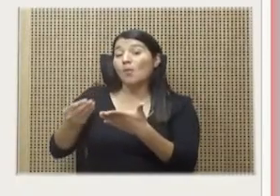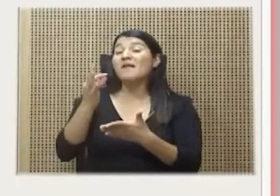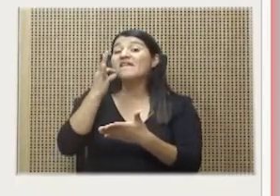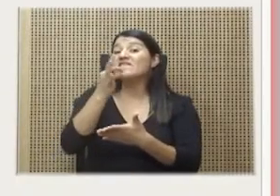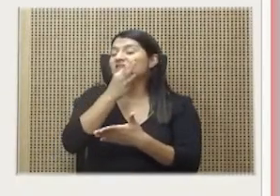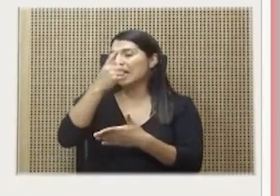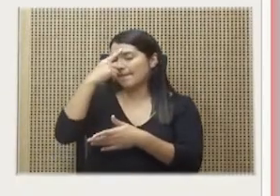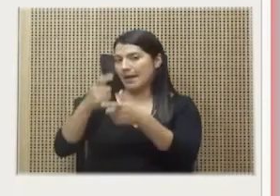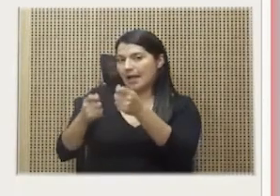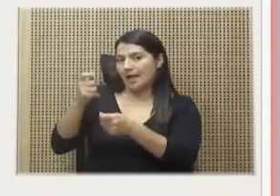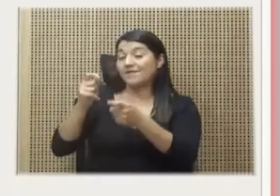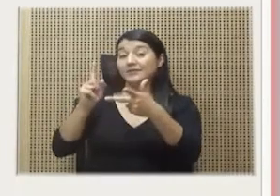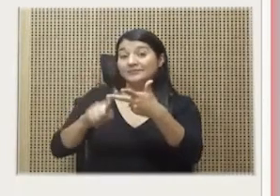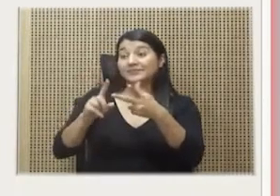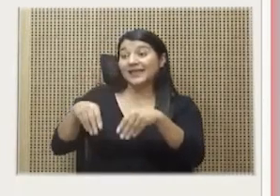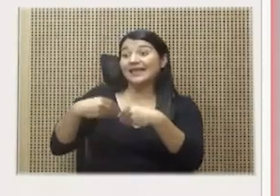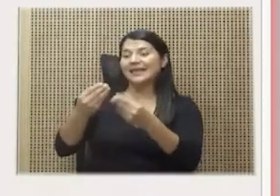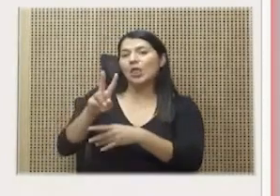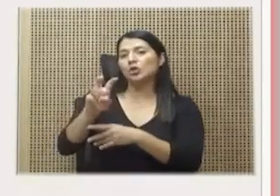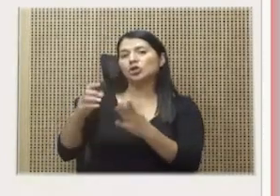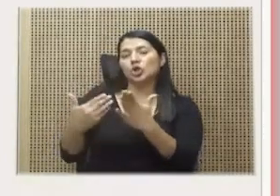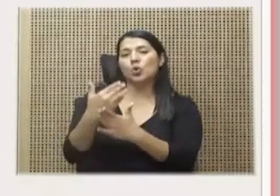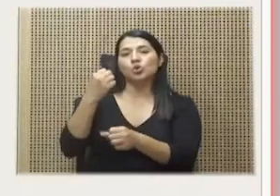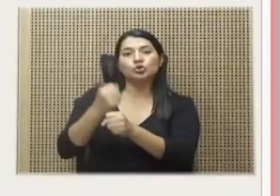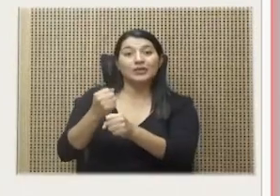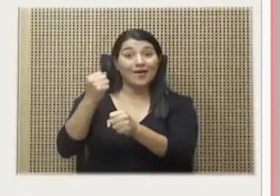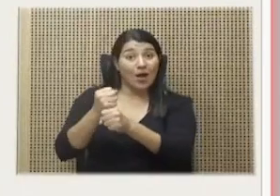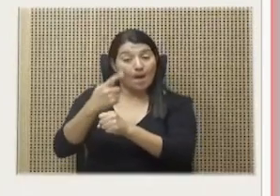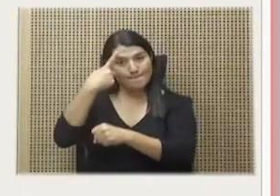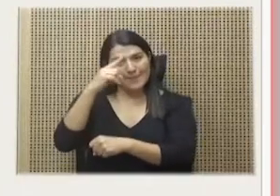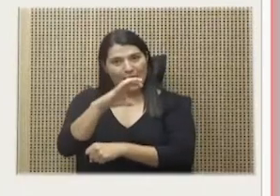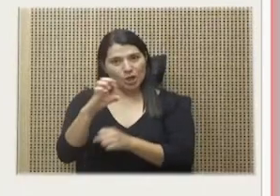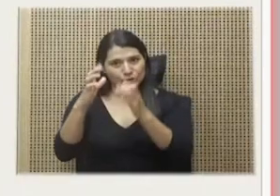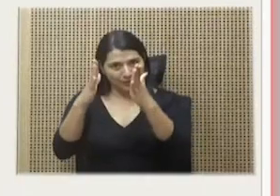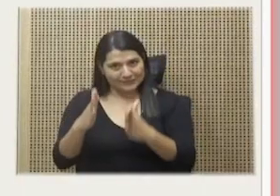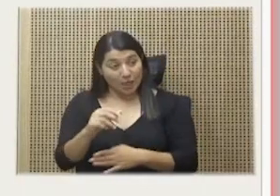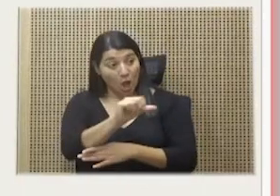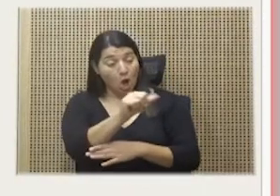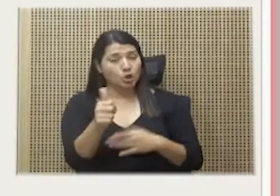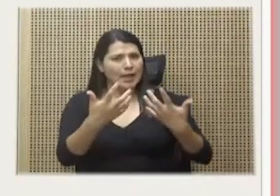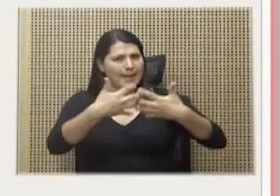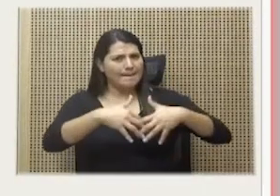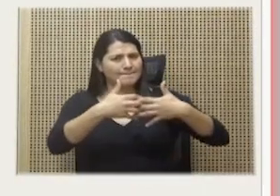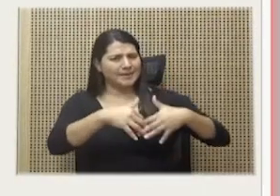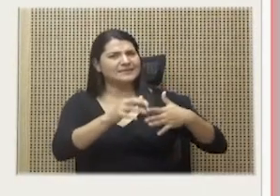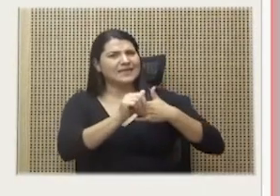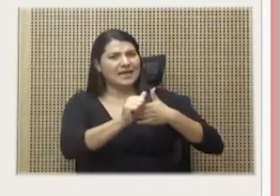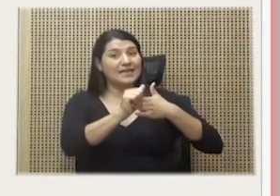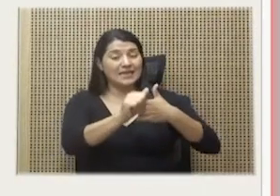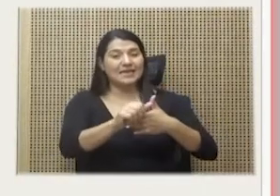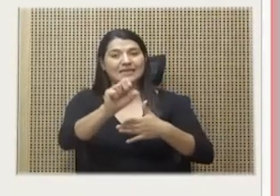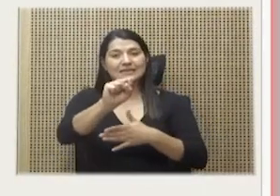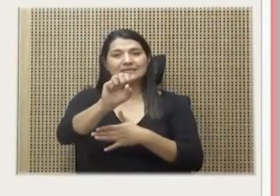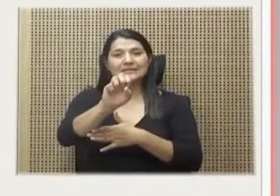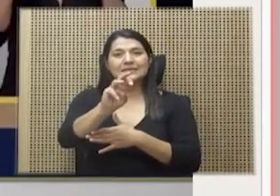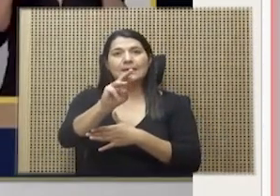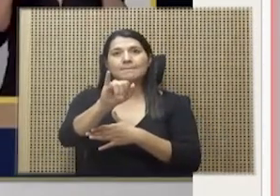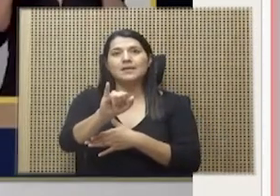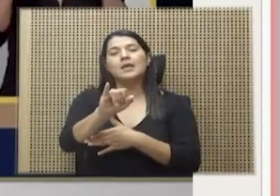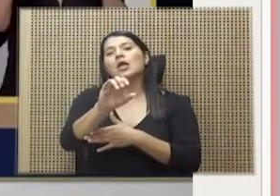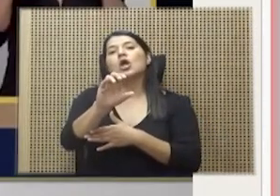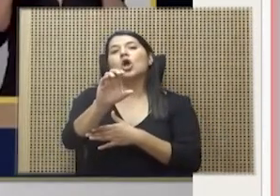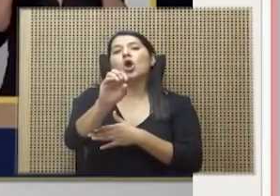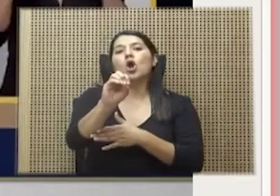nuevos empleos para ciudadanos costarricenses. Otra compañía líder en semiconductores, Applied Materials,